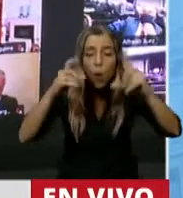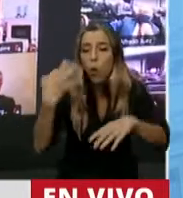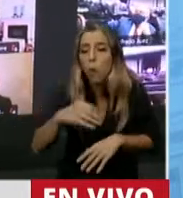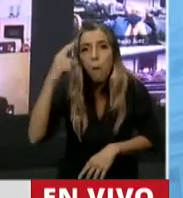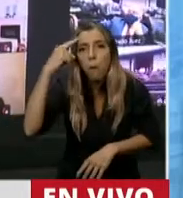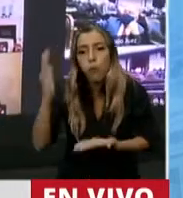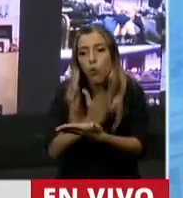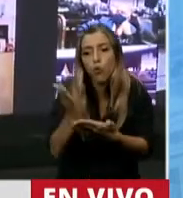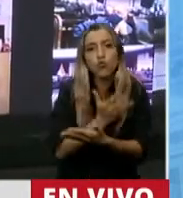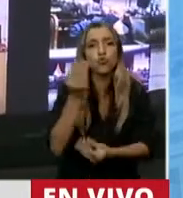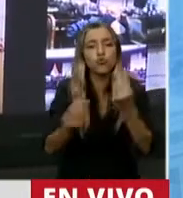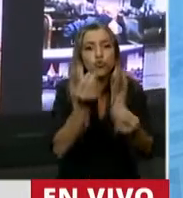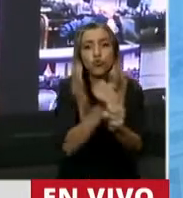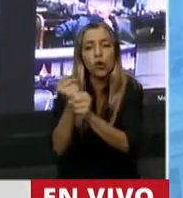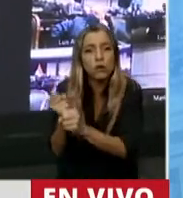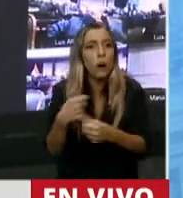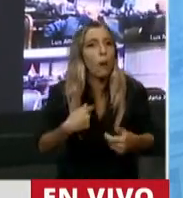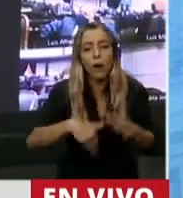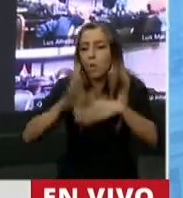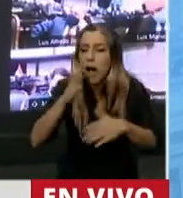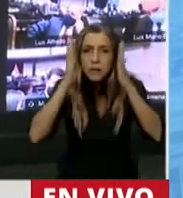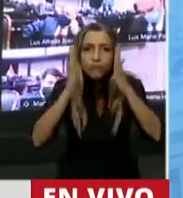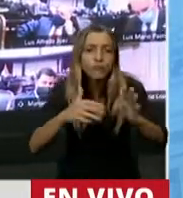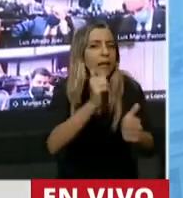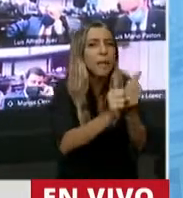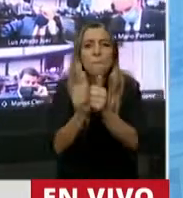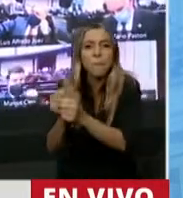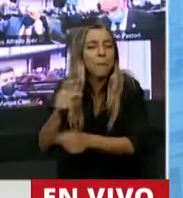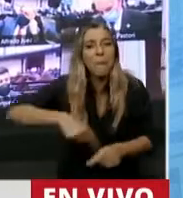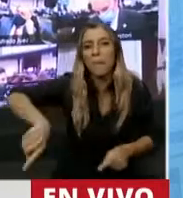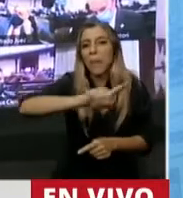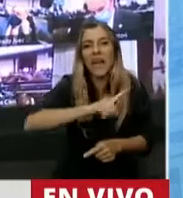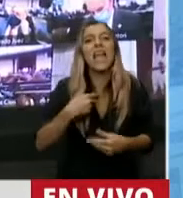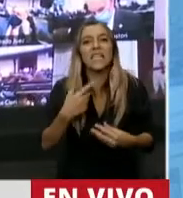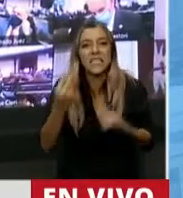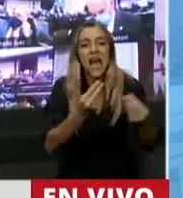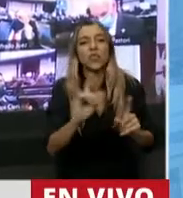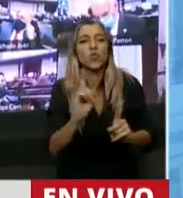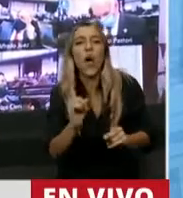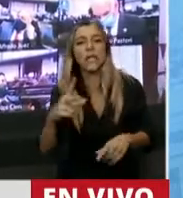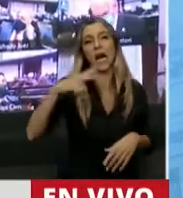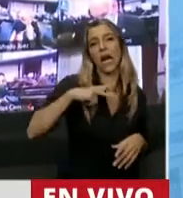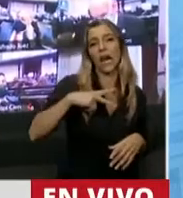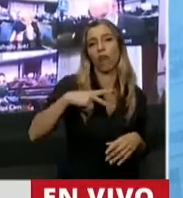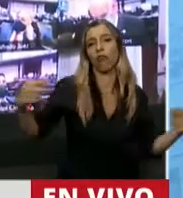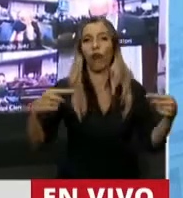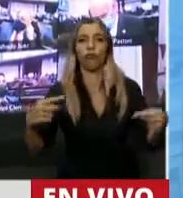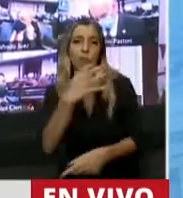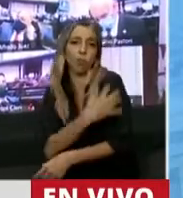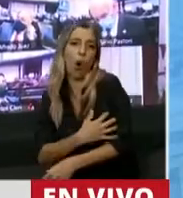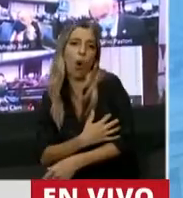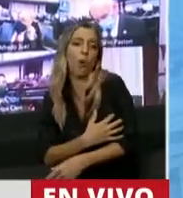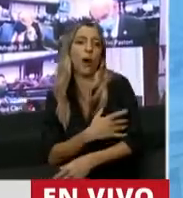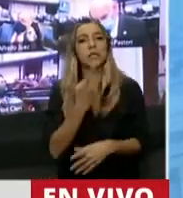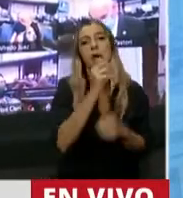del empleo, de empresa con trabajador, no de ricos versus pobres, trabajadores versus empresarios,